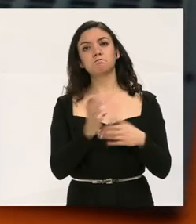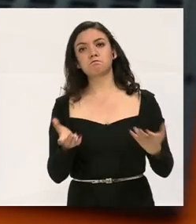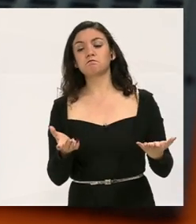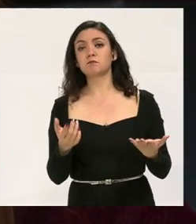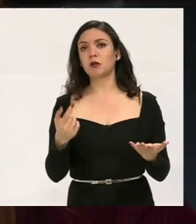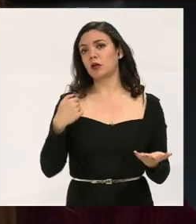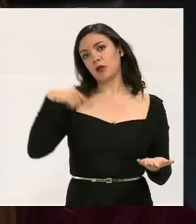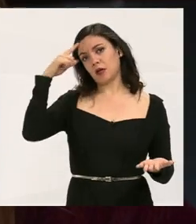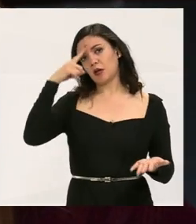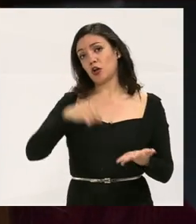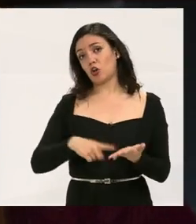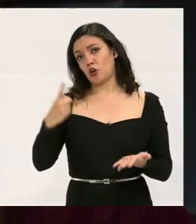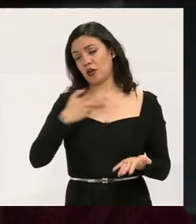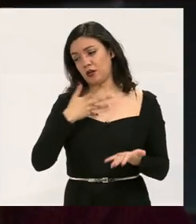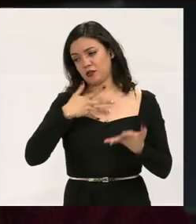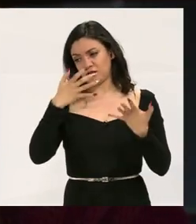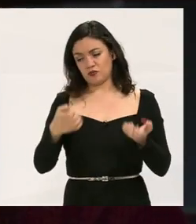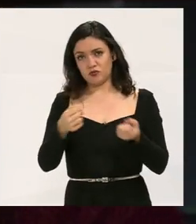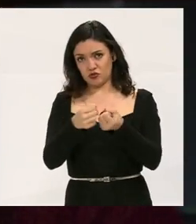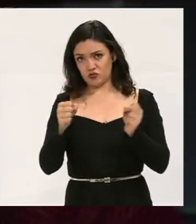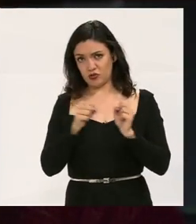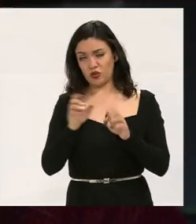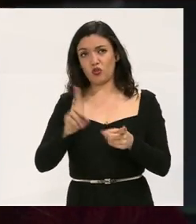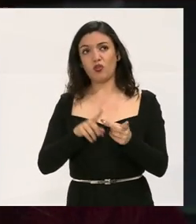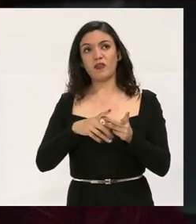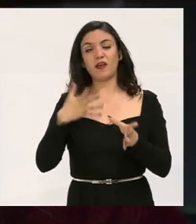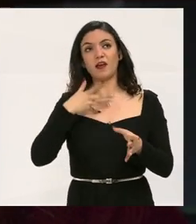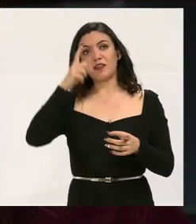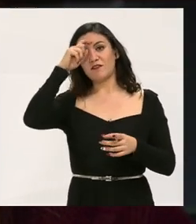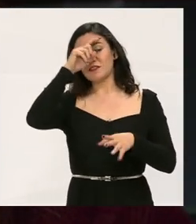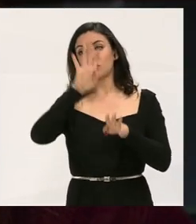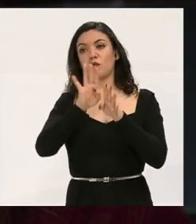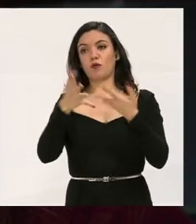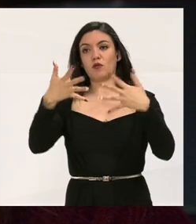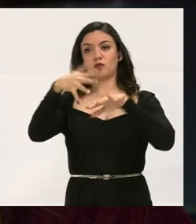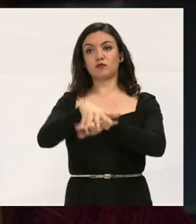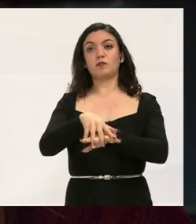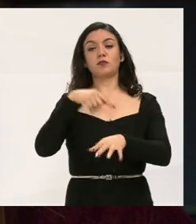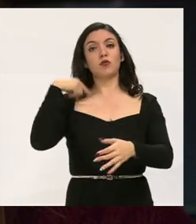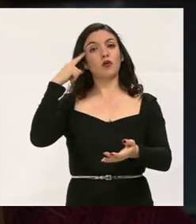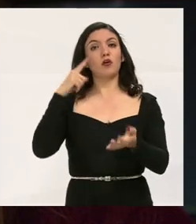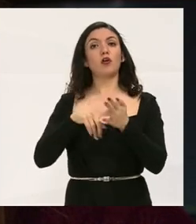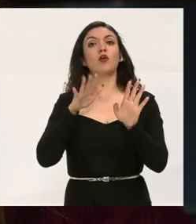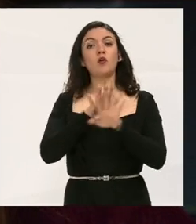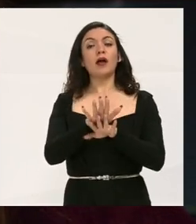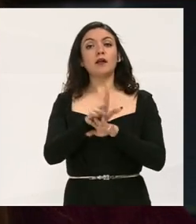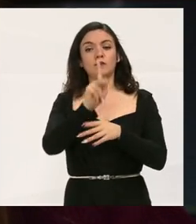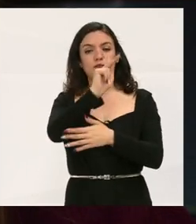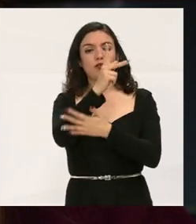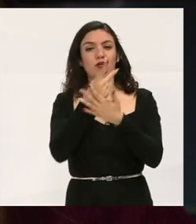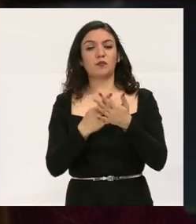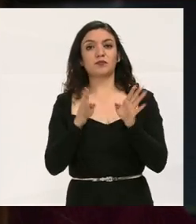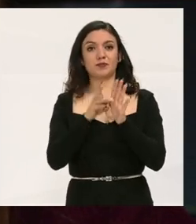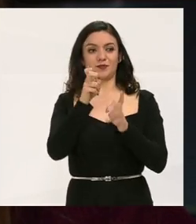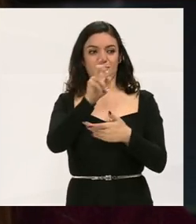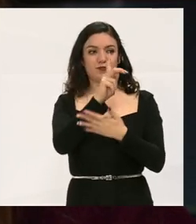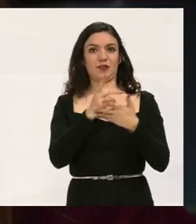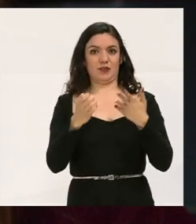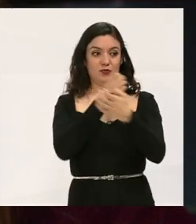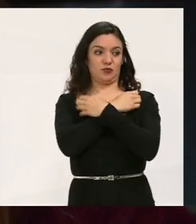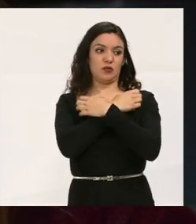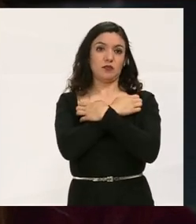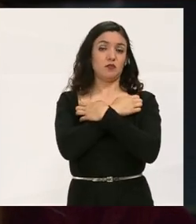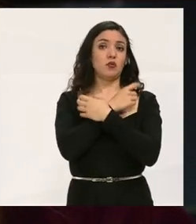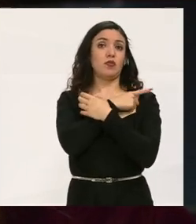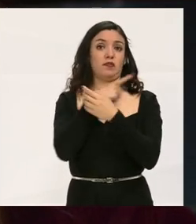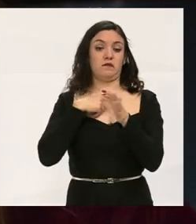Entonces, creo que sí estamos en una sociedad que batallamos mucho para incluirlos. Pero pues creo que a través de programas y como este tipo de